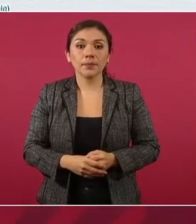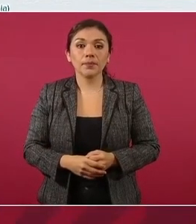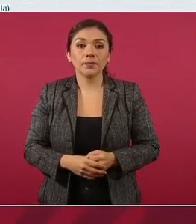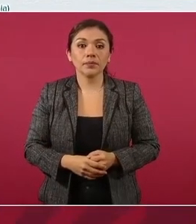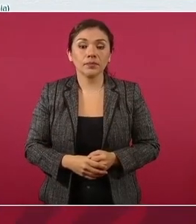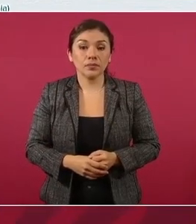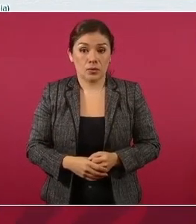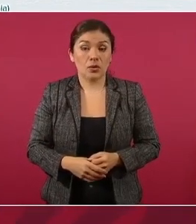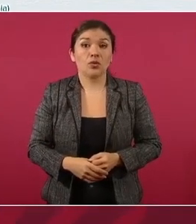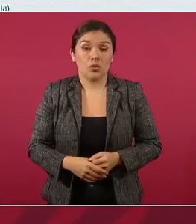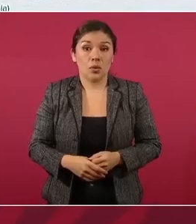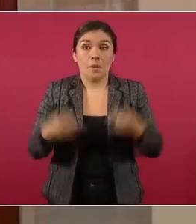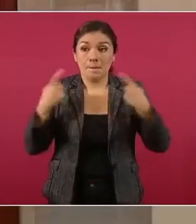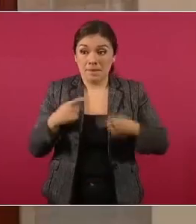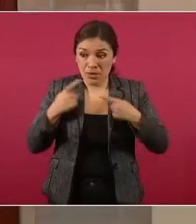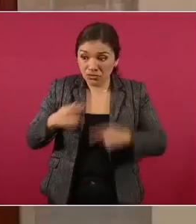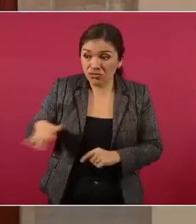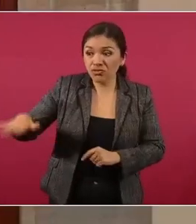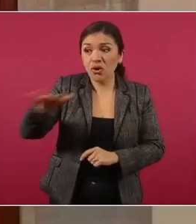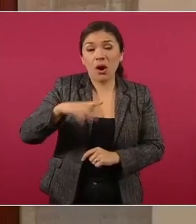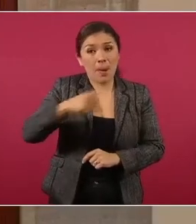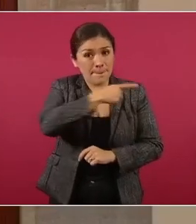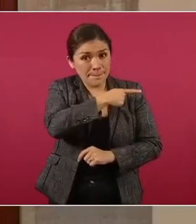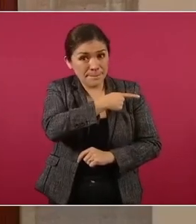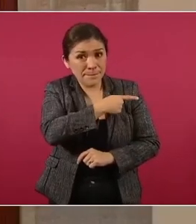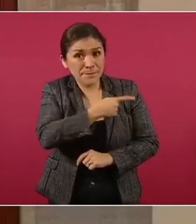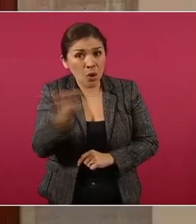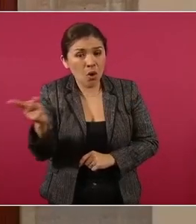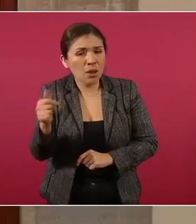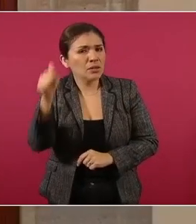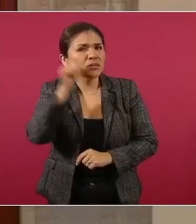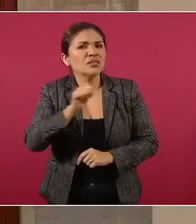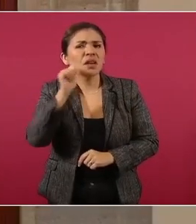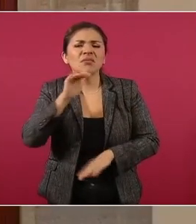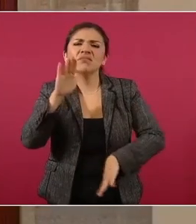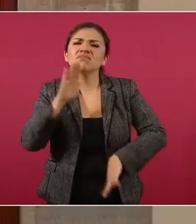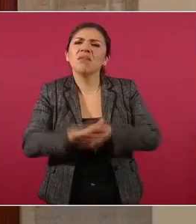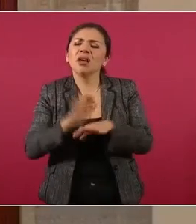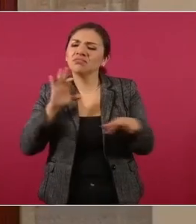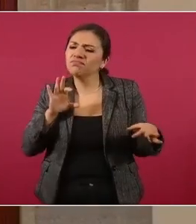El pueblo pobre es el más leal,